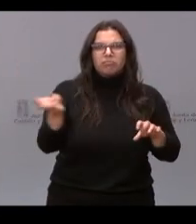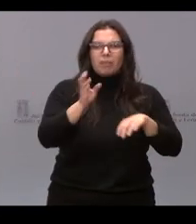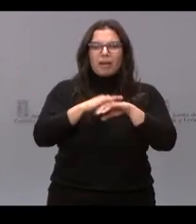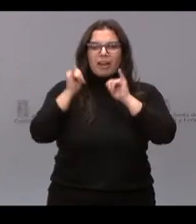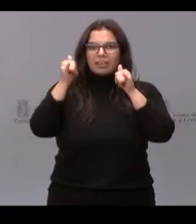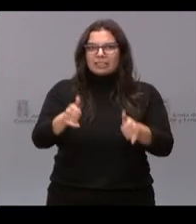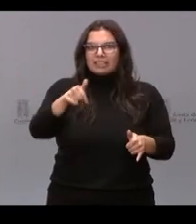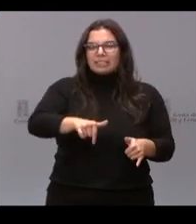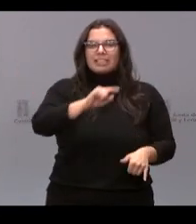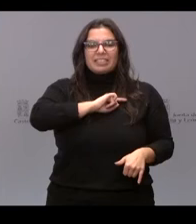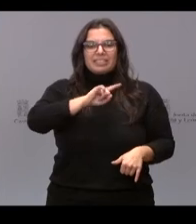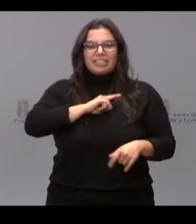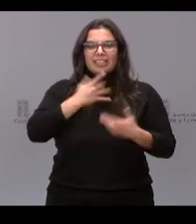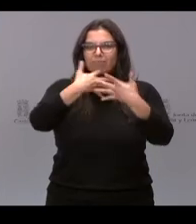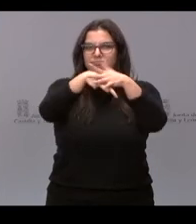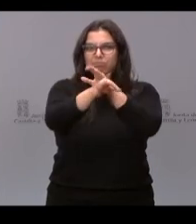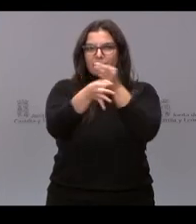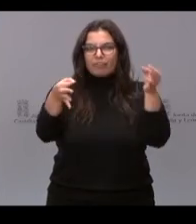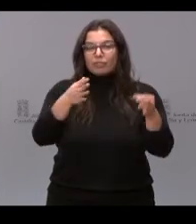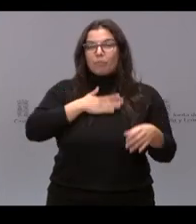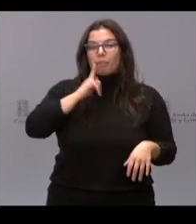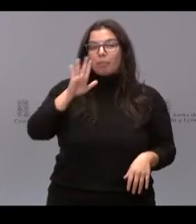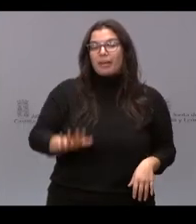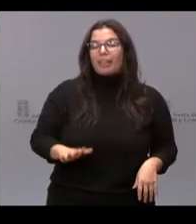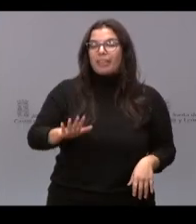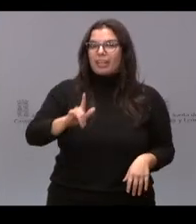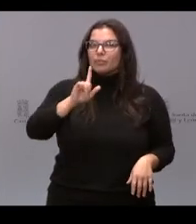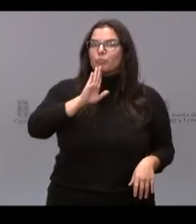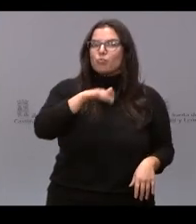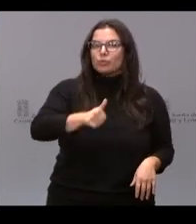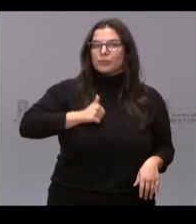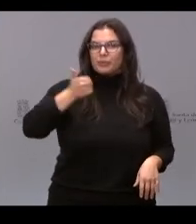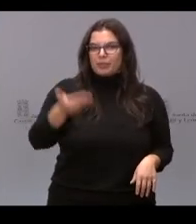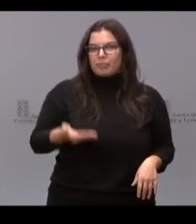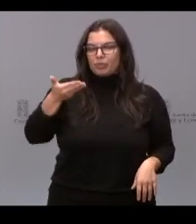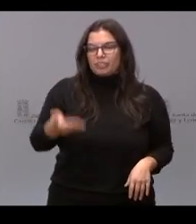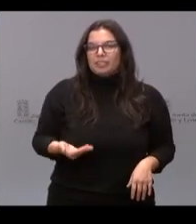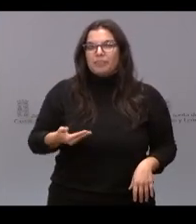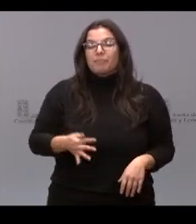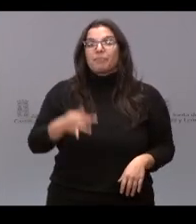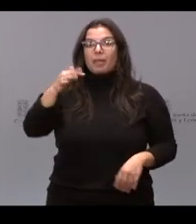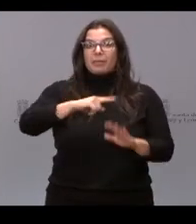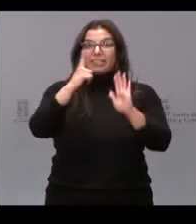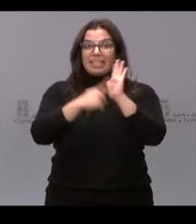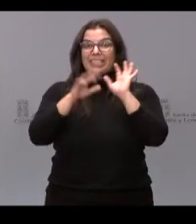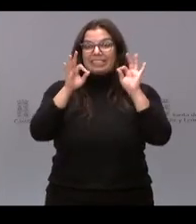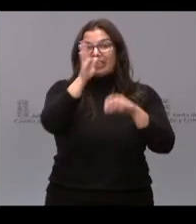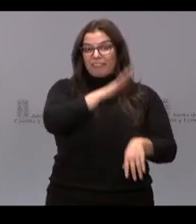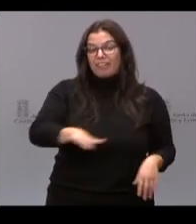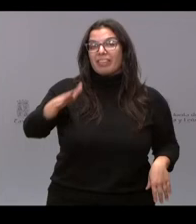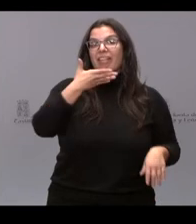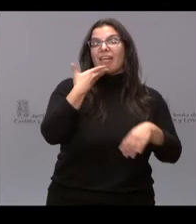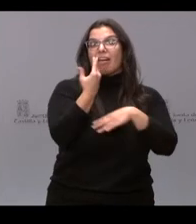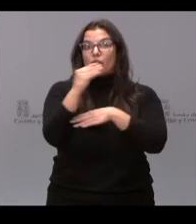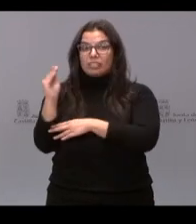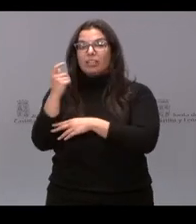más de nosotros mismos. Me parece especialmente oportuno e importante. Y además esta ley de infancia y adolescencia que